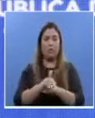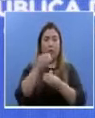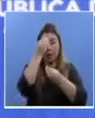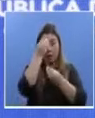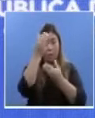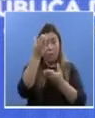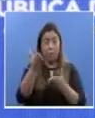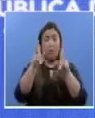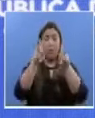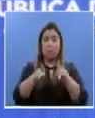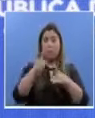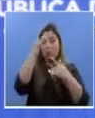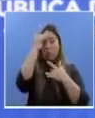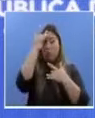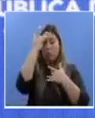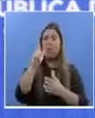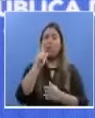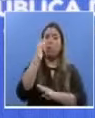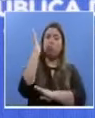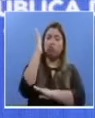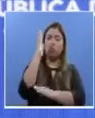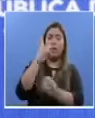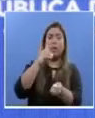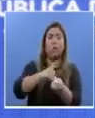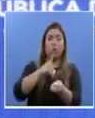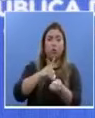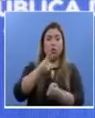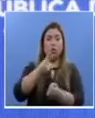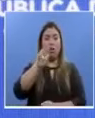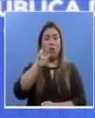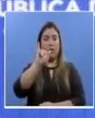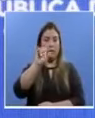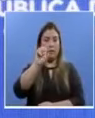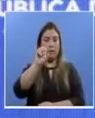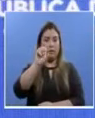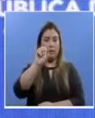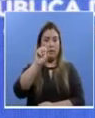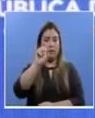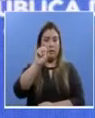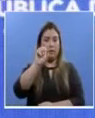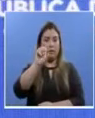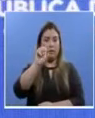cargo del doctor Israel Sedeño, director regional de salud. Adelante doctor.